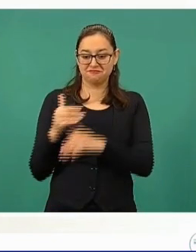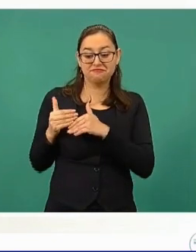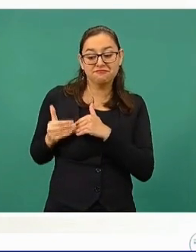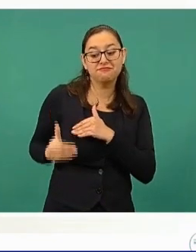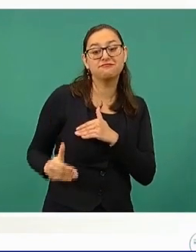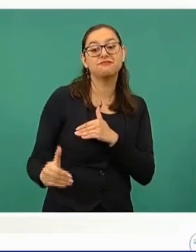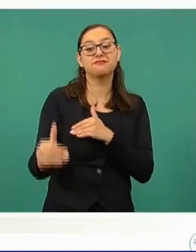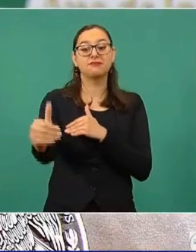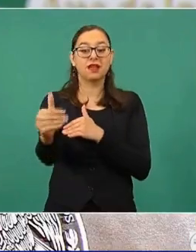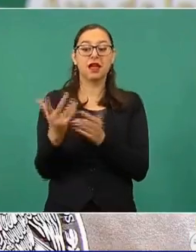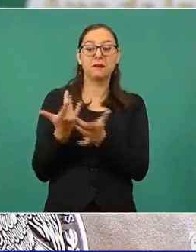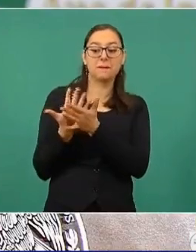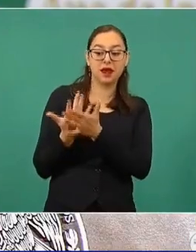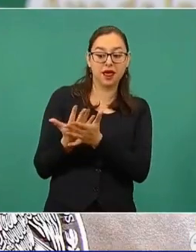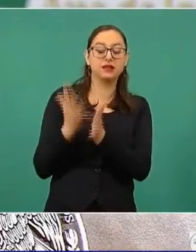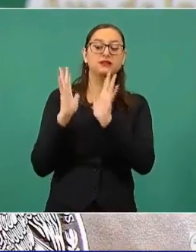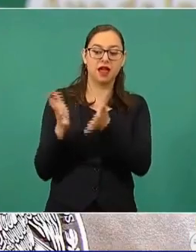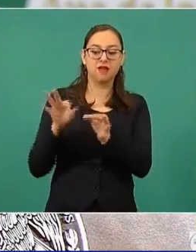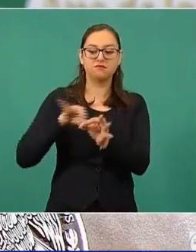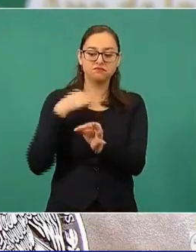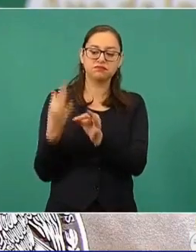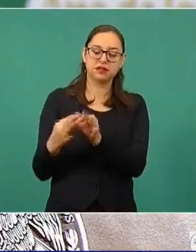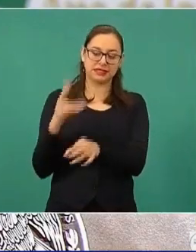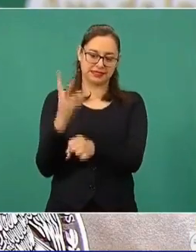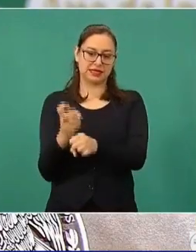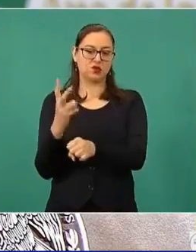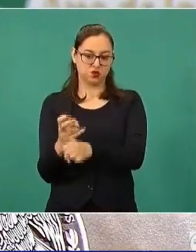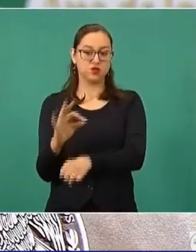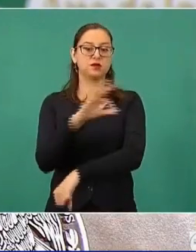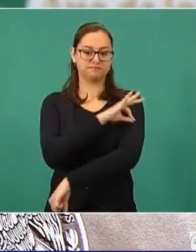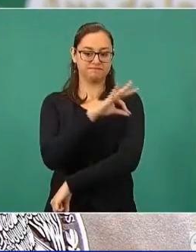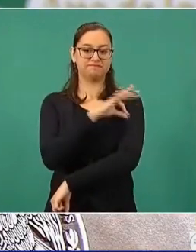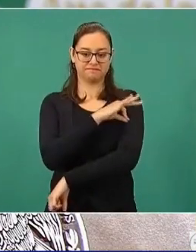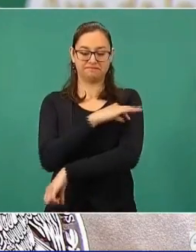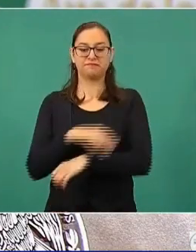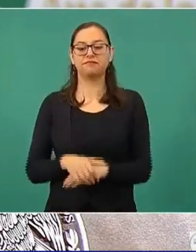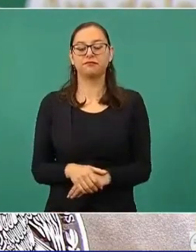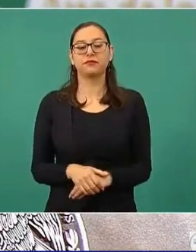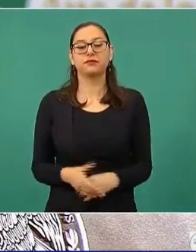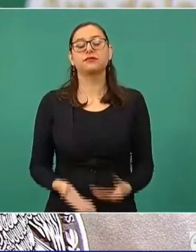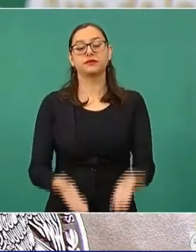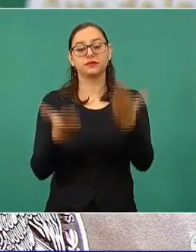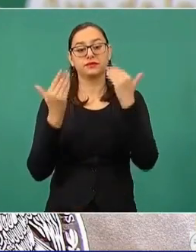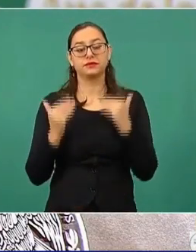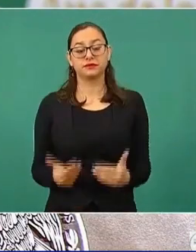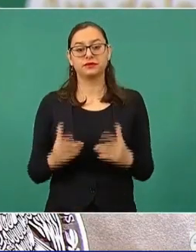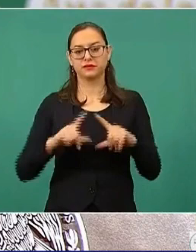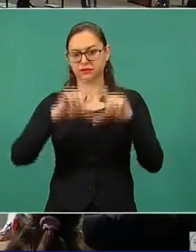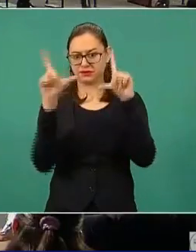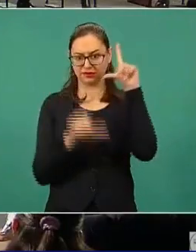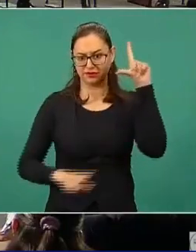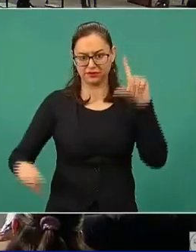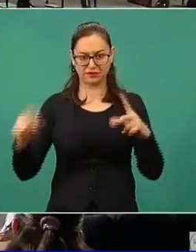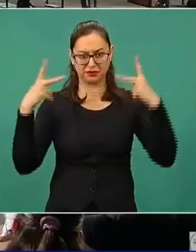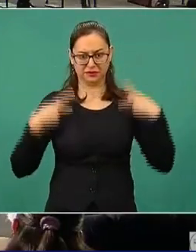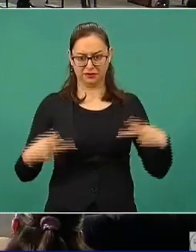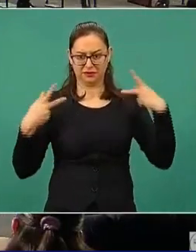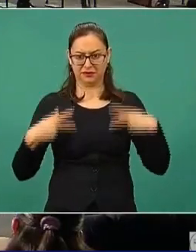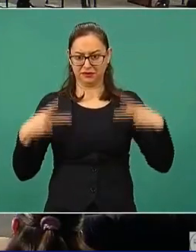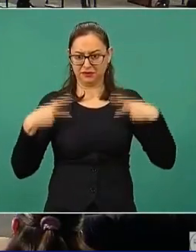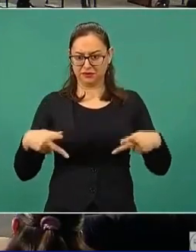necesarios para aplicar la segunda dosis. Y en la cobertura tenemos ya 87 por ciento de la población